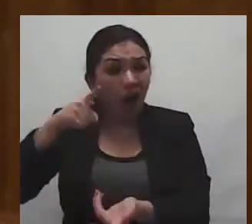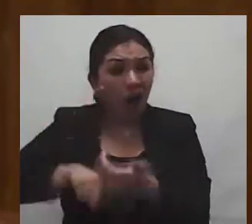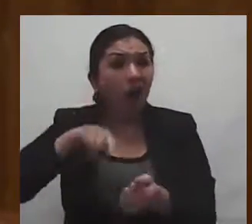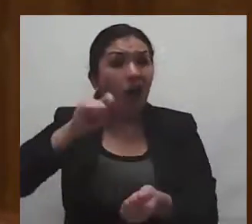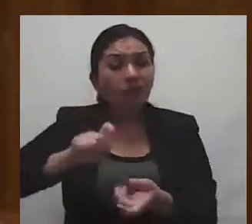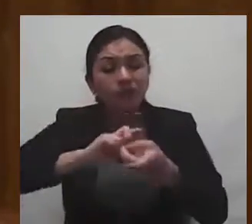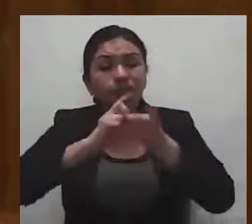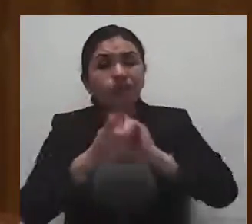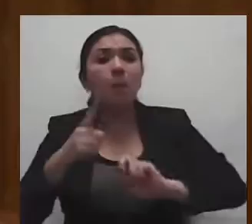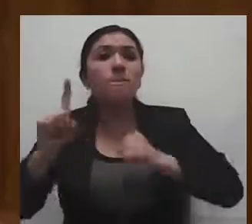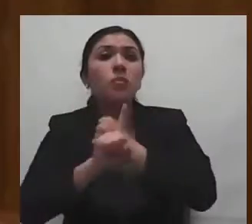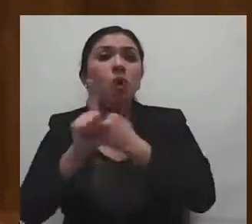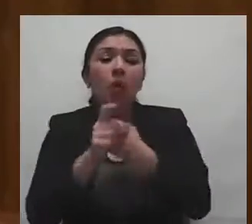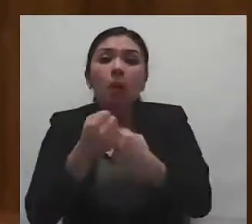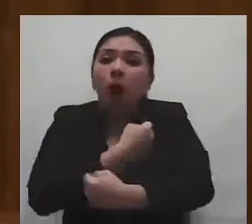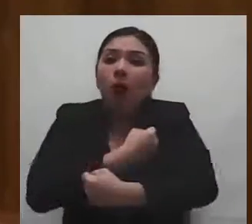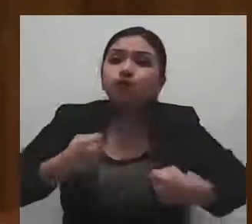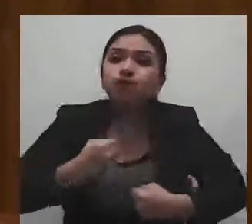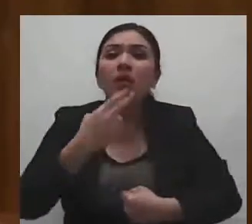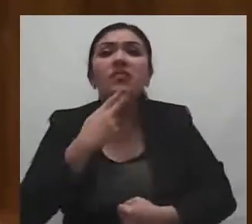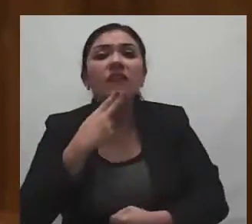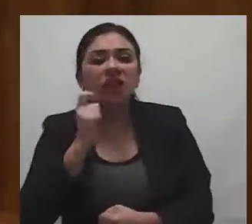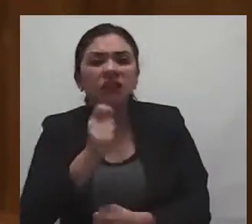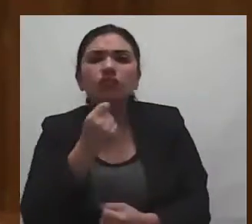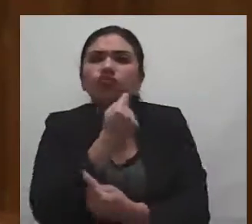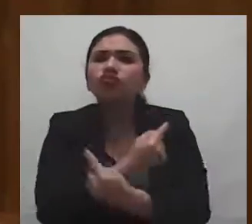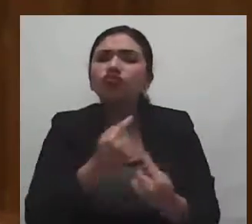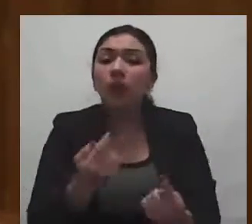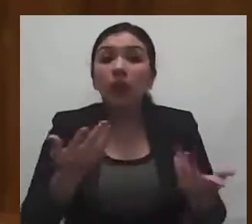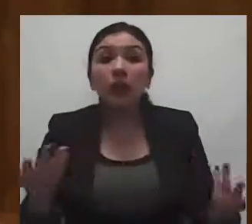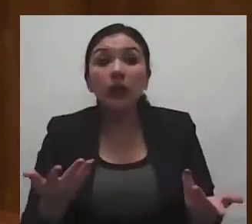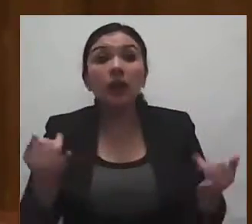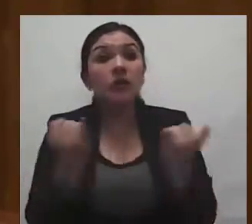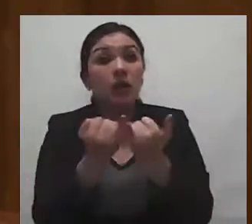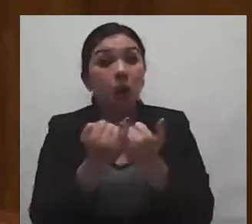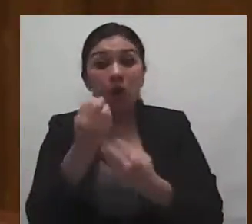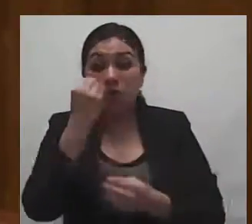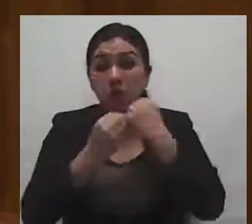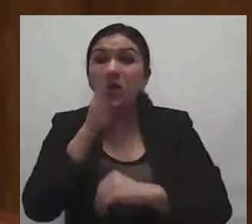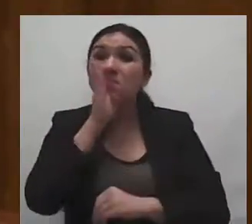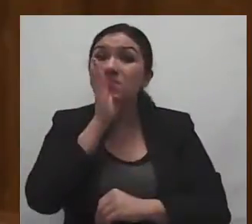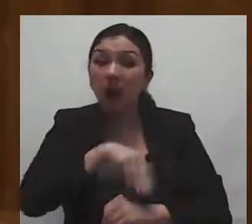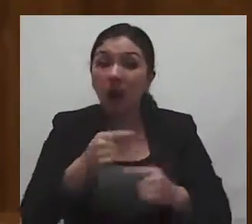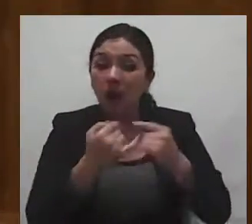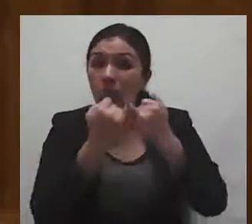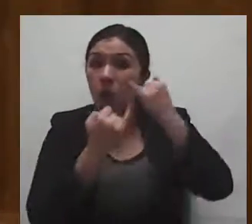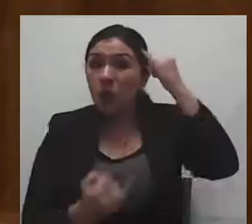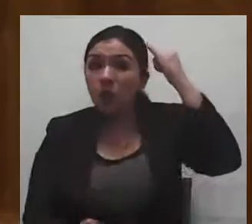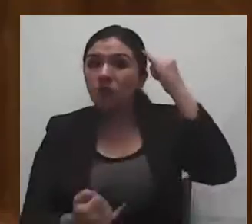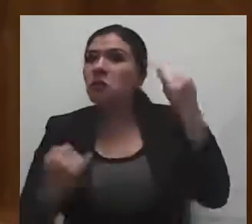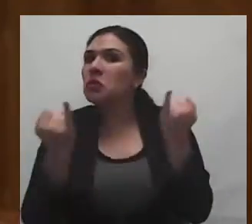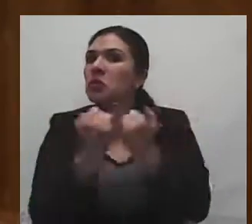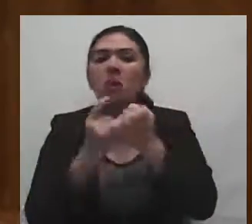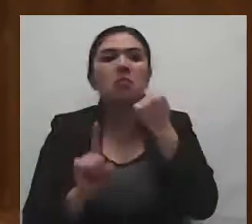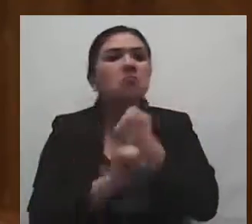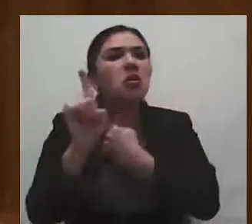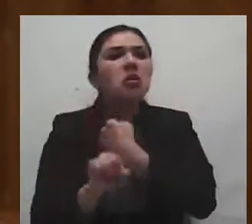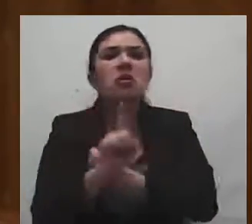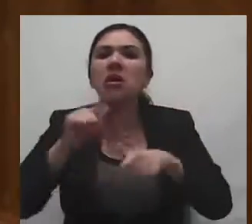obesidad y diabetes en niños. Por otro lado, la desnutrición no ha dejado de ser problema de salud pública,